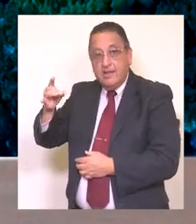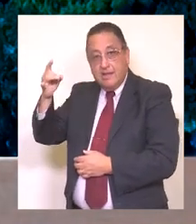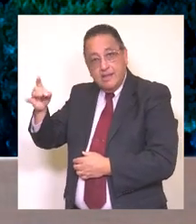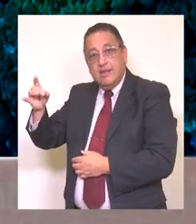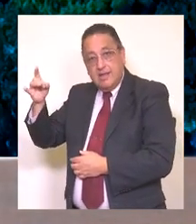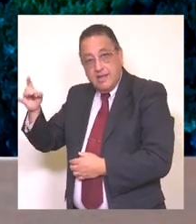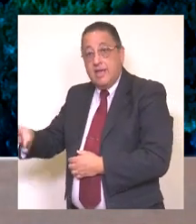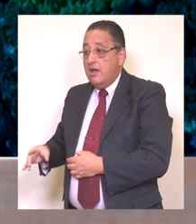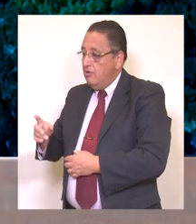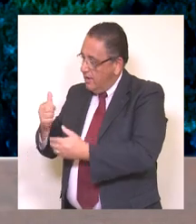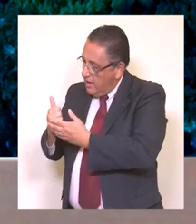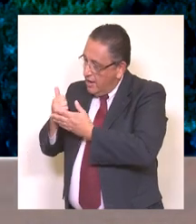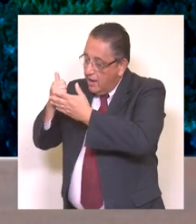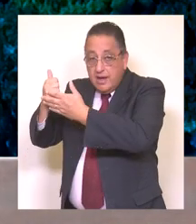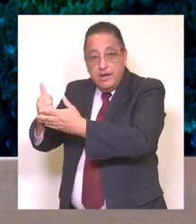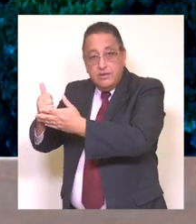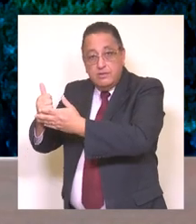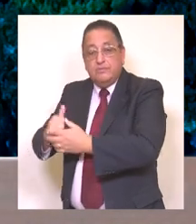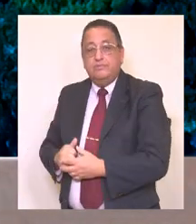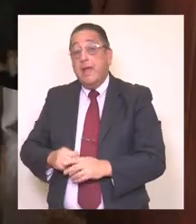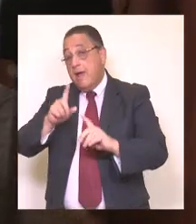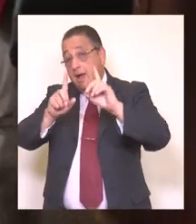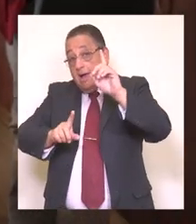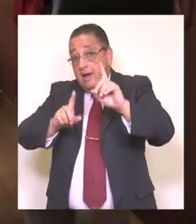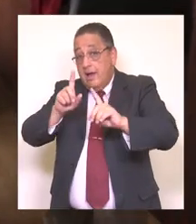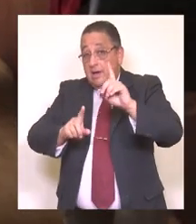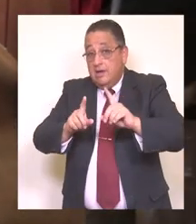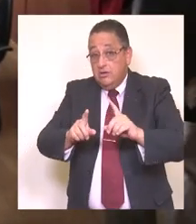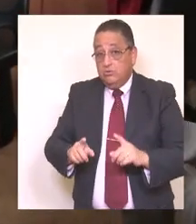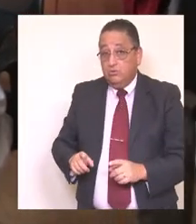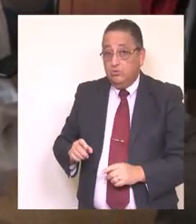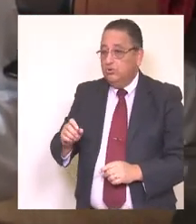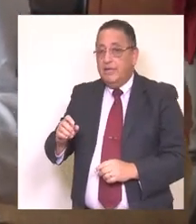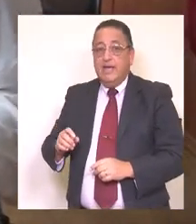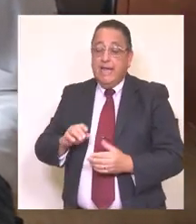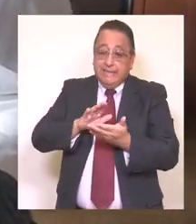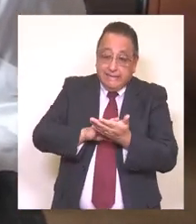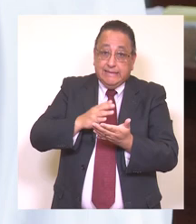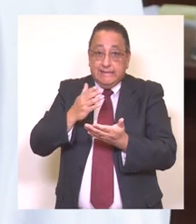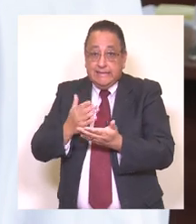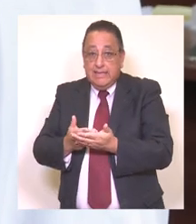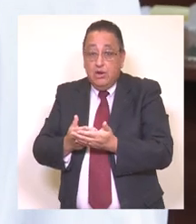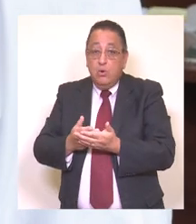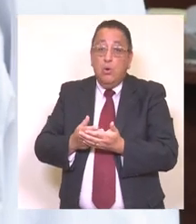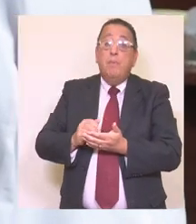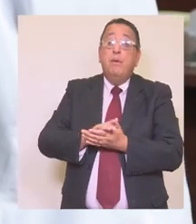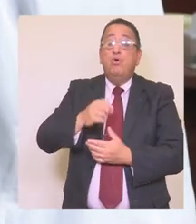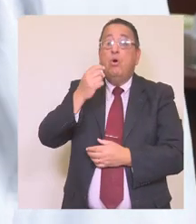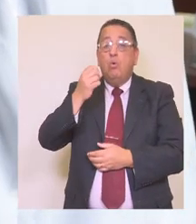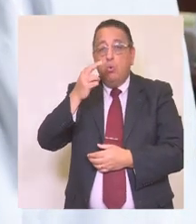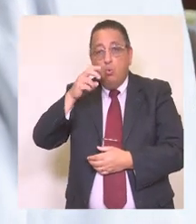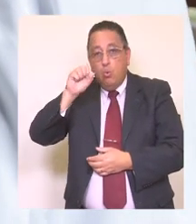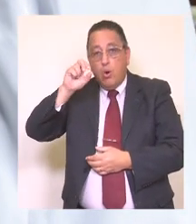se prestan las atenciones de salud de dicha dependencia. Algunas dependencias del Departamento de Salud